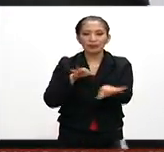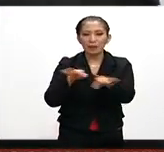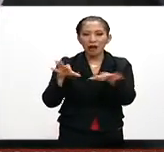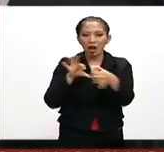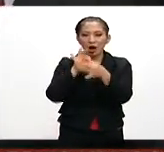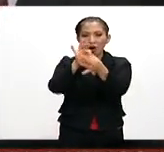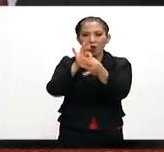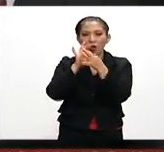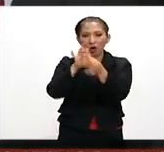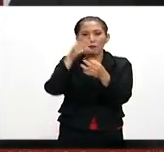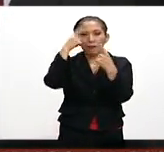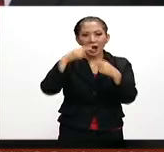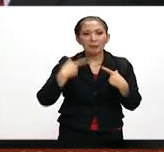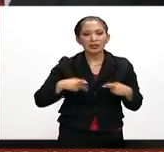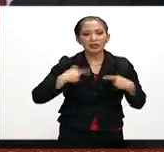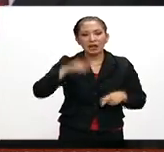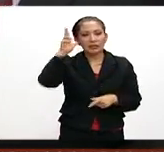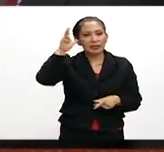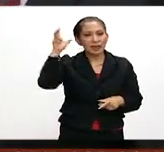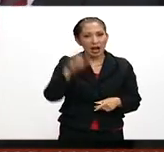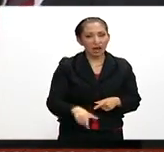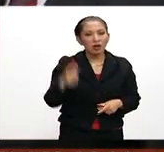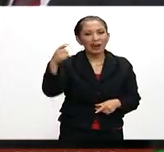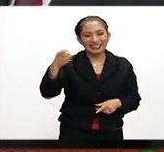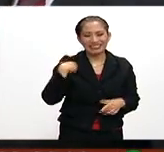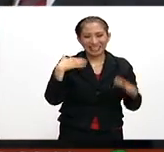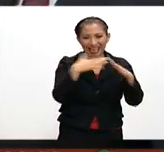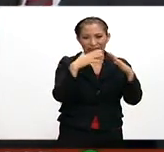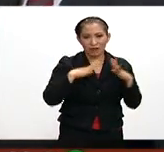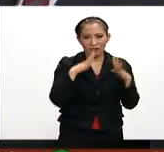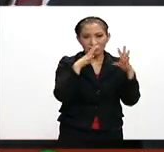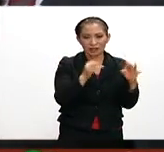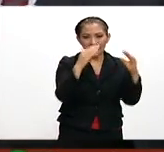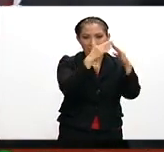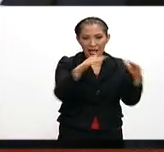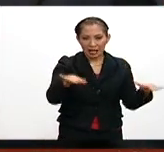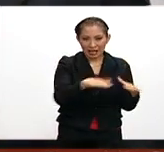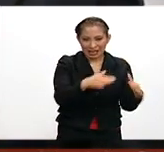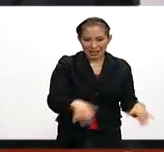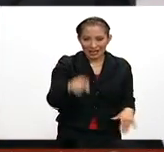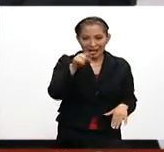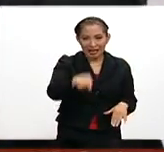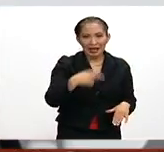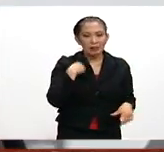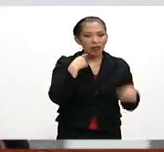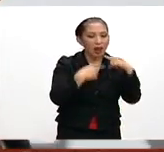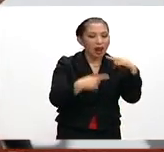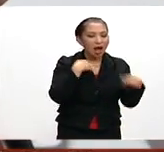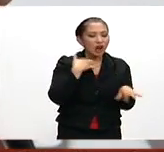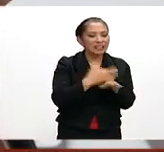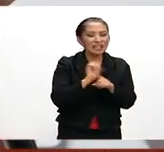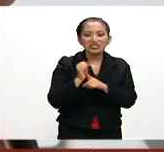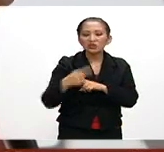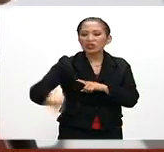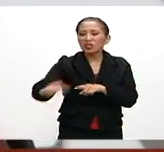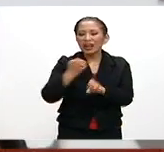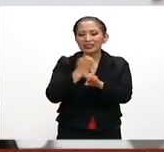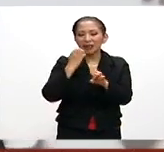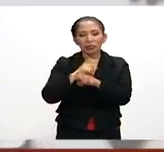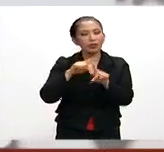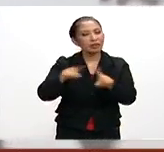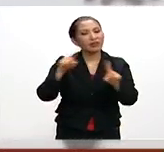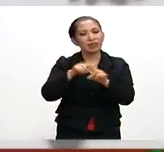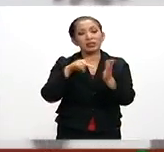conjunto en favor de los hidalguenses. En la Residencia Oficial de Los Pinos, dialogaron sobre la situación actual de la entidad y de